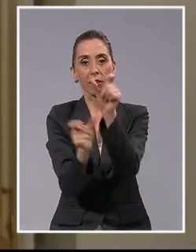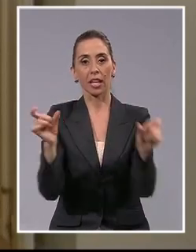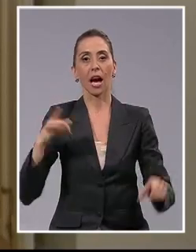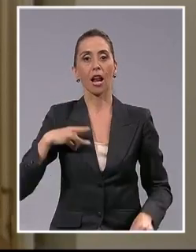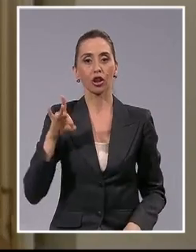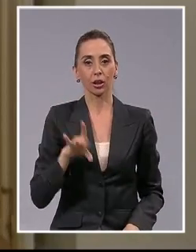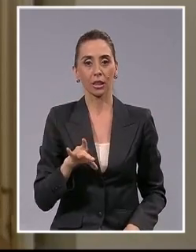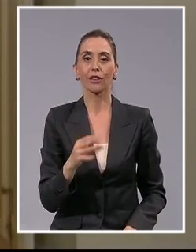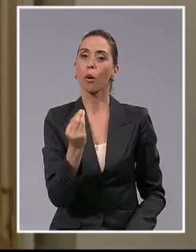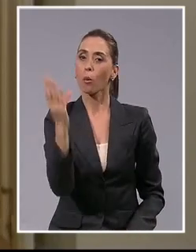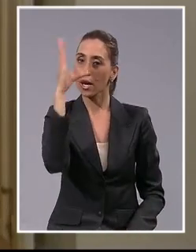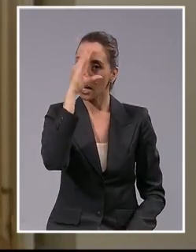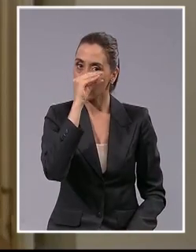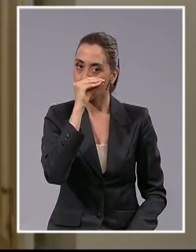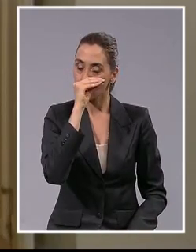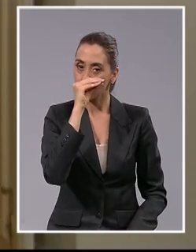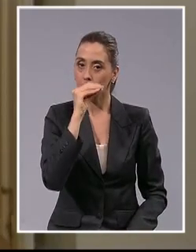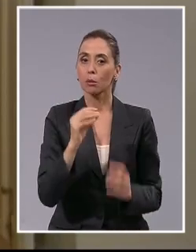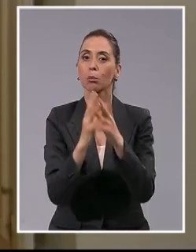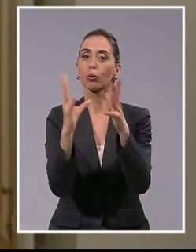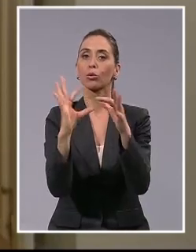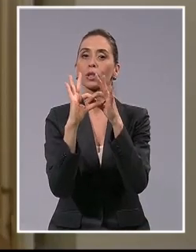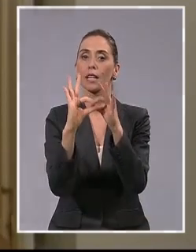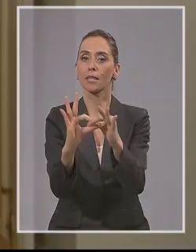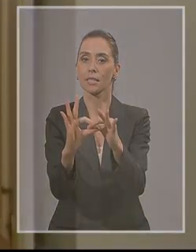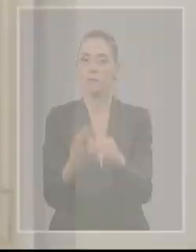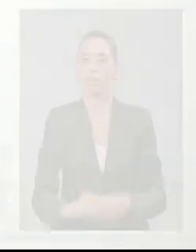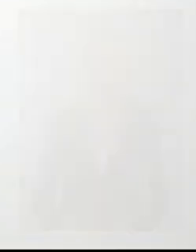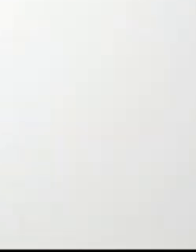chilenos. Buenas noches y muchas gracias.